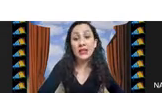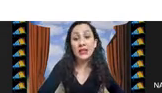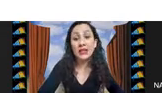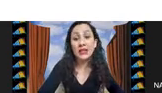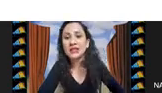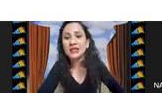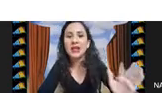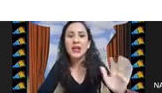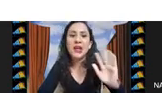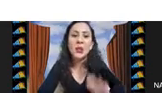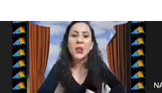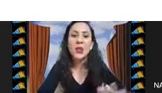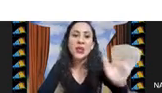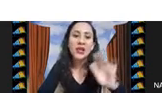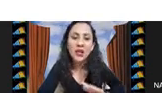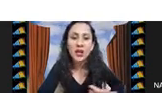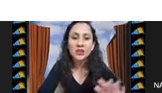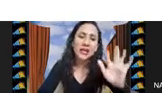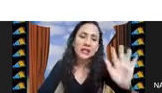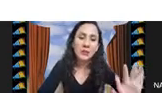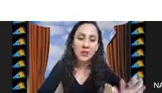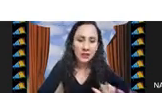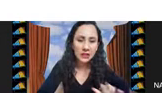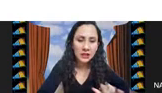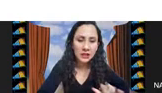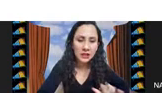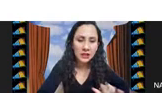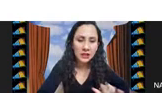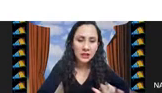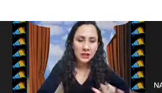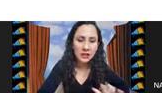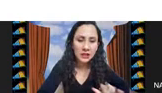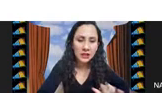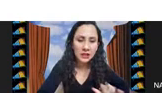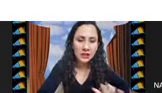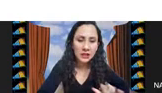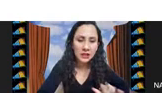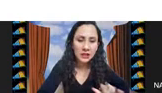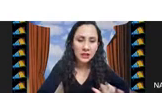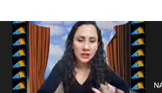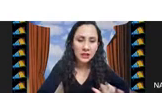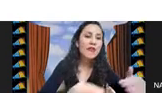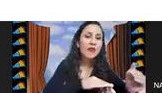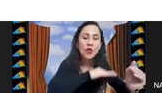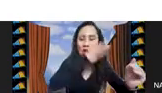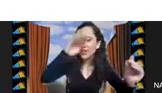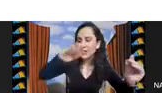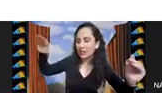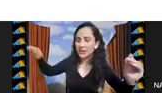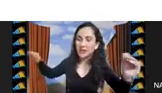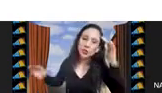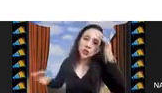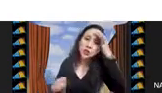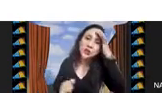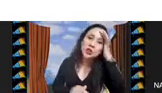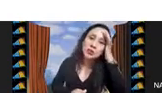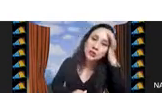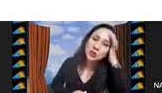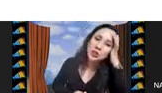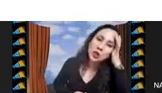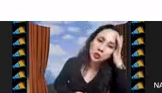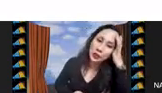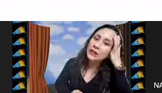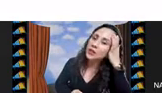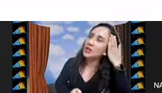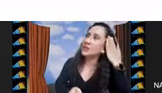pues la idea es tener como modelos que expliquen y entonces por ejemplo vimos que la forma de la distribución de